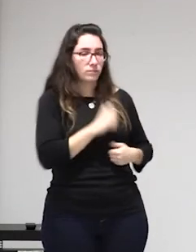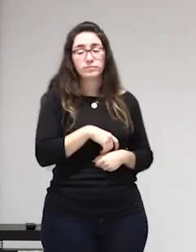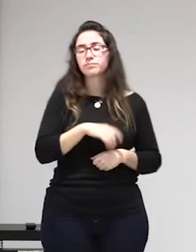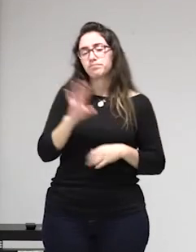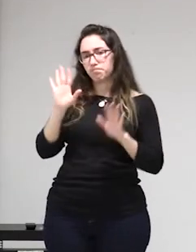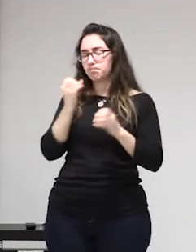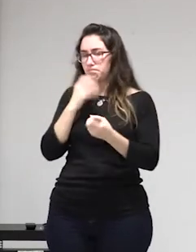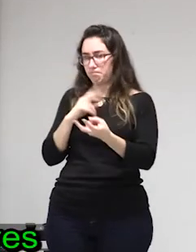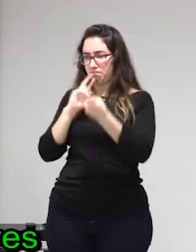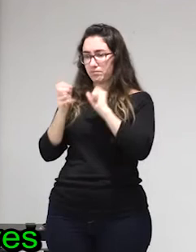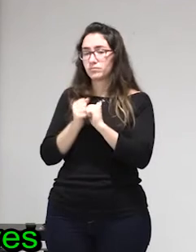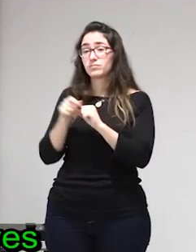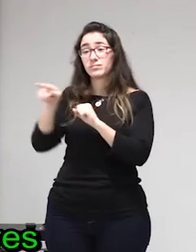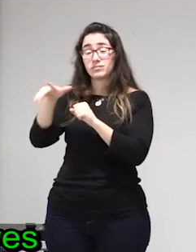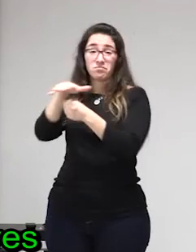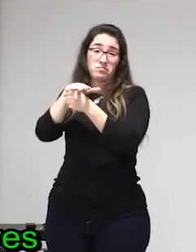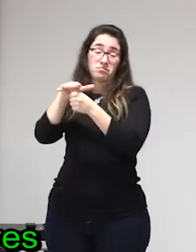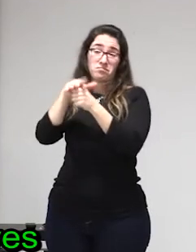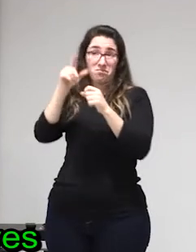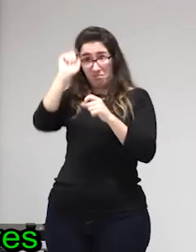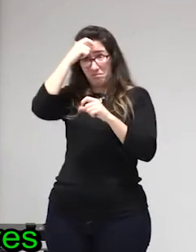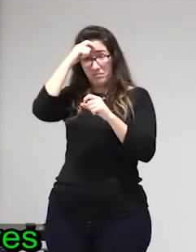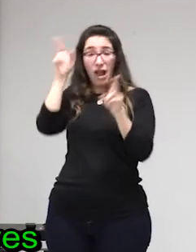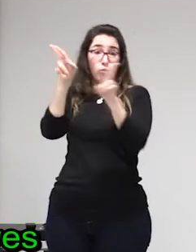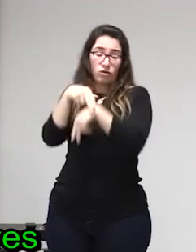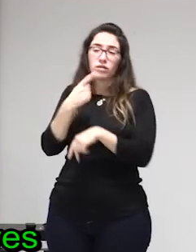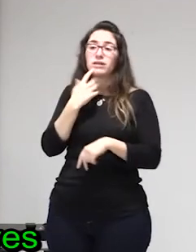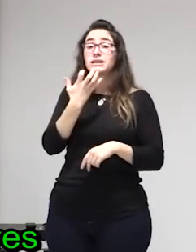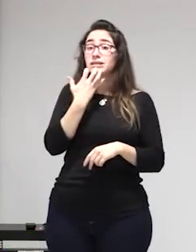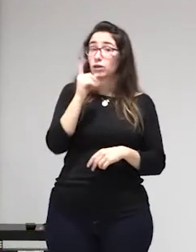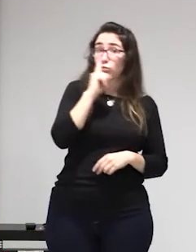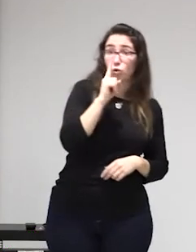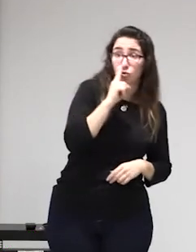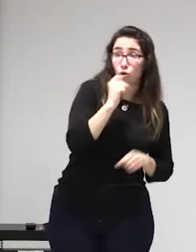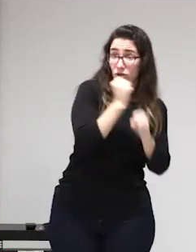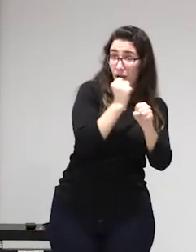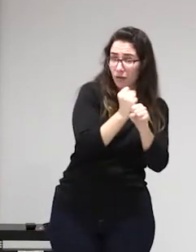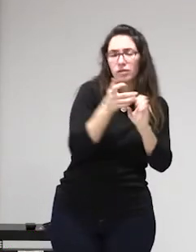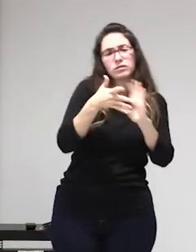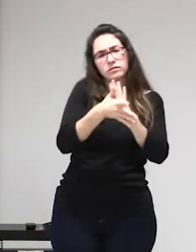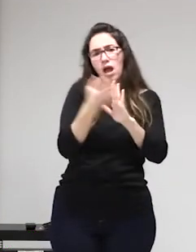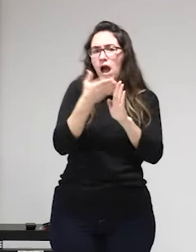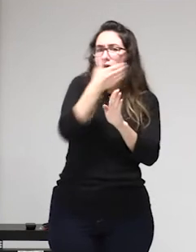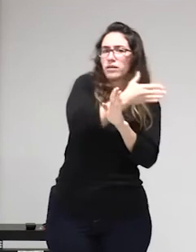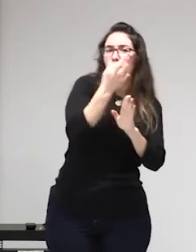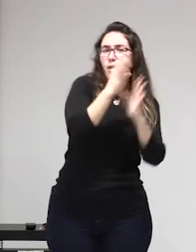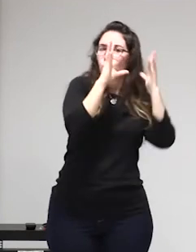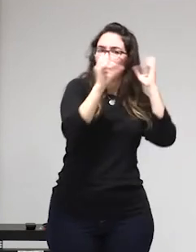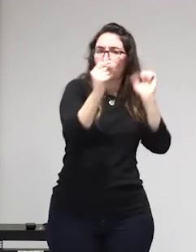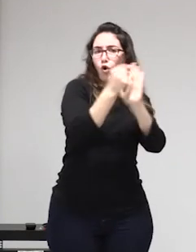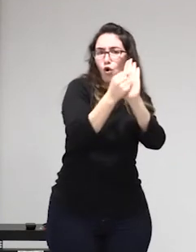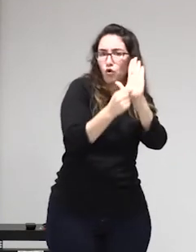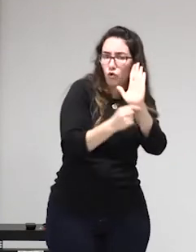podría ser indignante el problema es que al final se presiona para que se aprueben leyes que nos acaban perjudicando y a quienes más perjudican